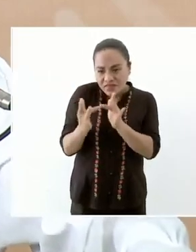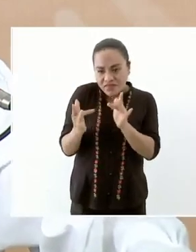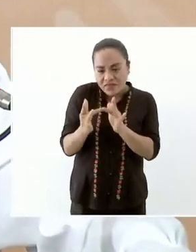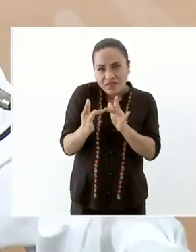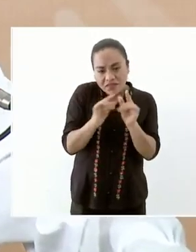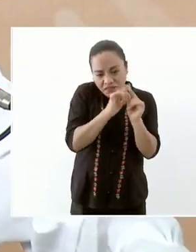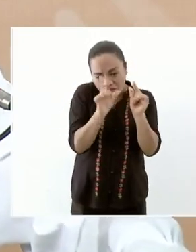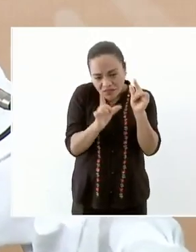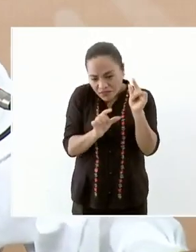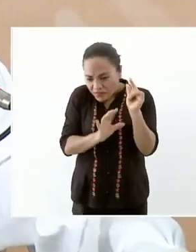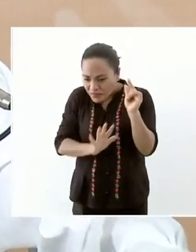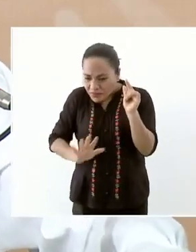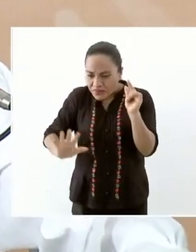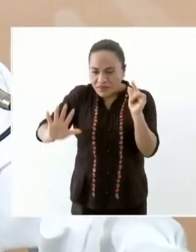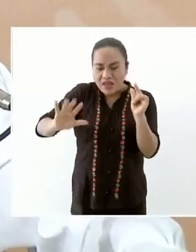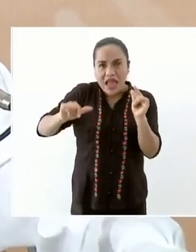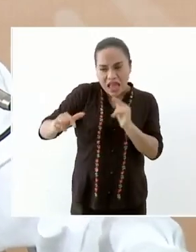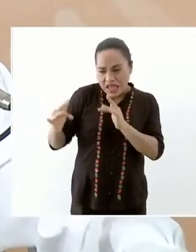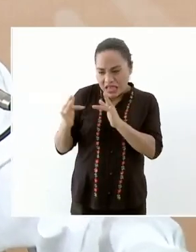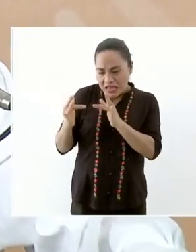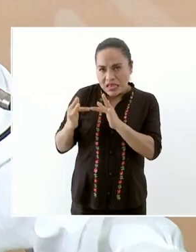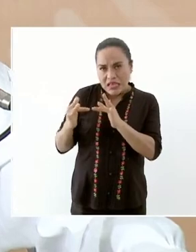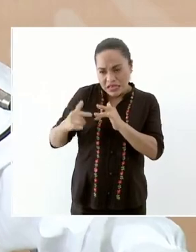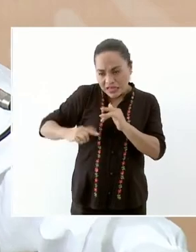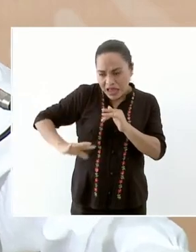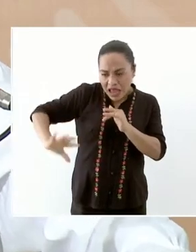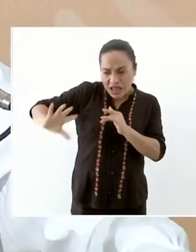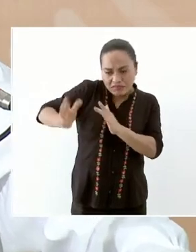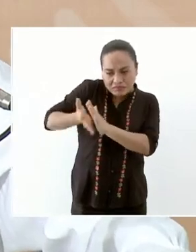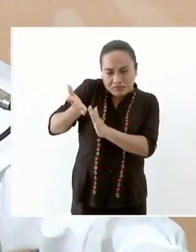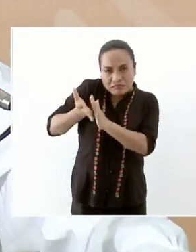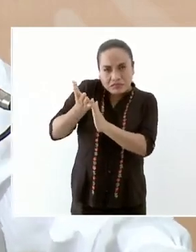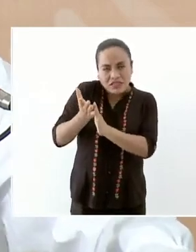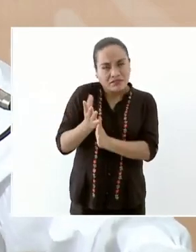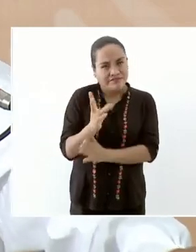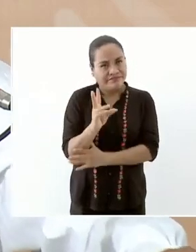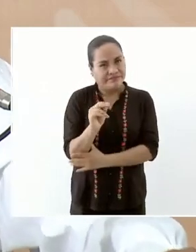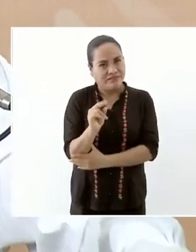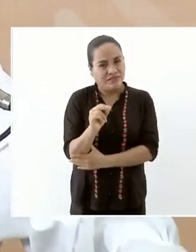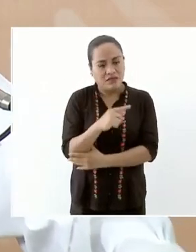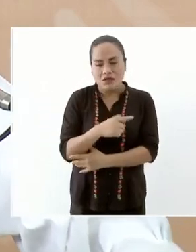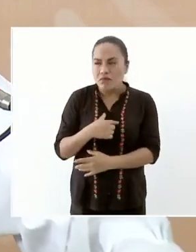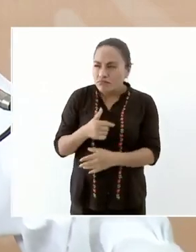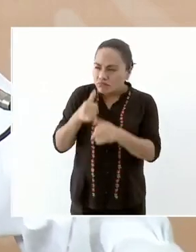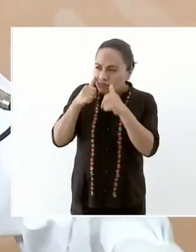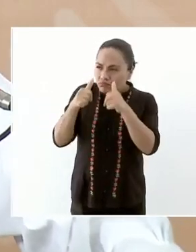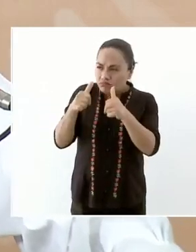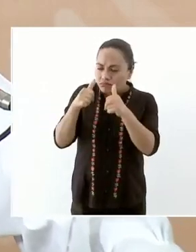pues los escuché ya se había hecho un avalúo